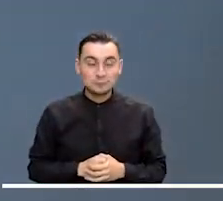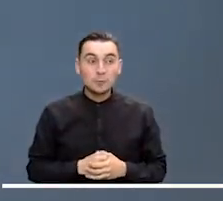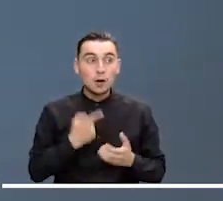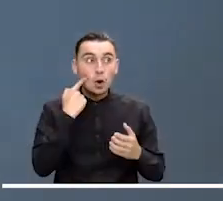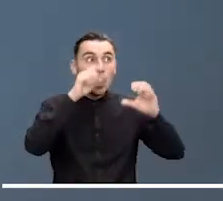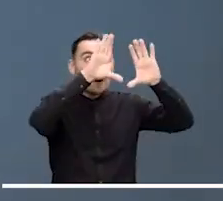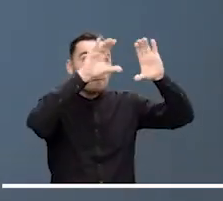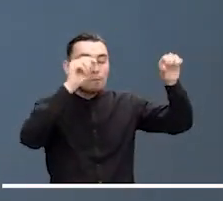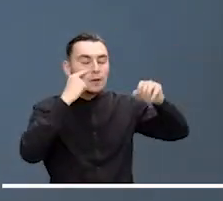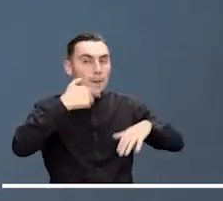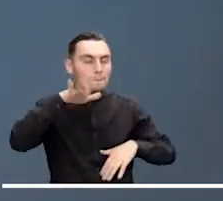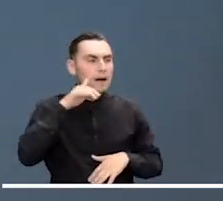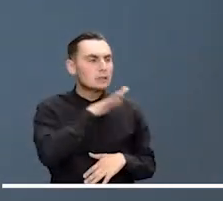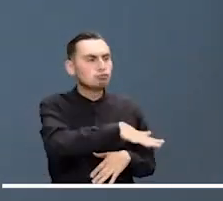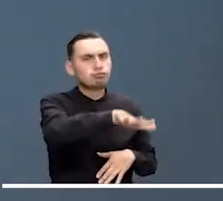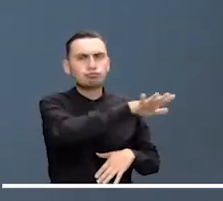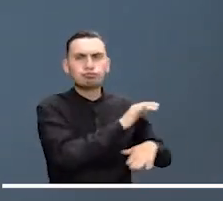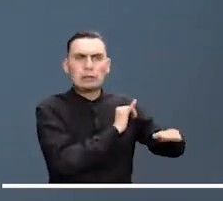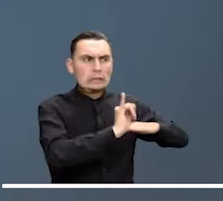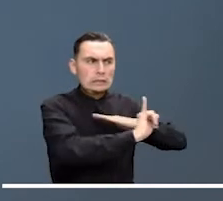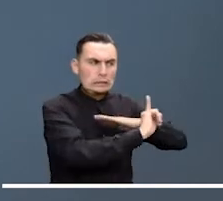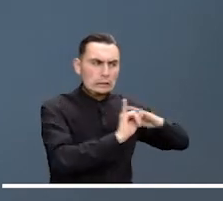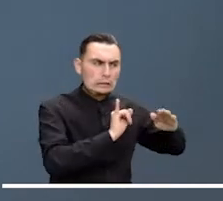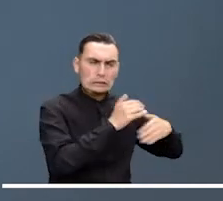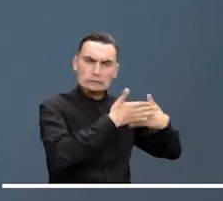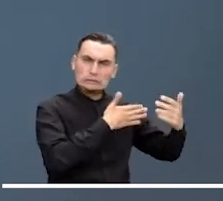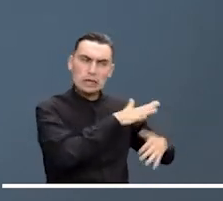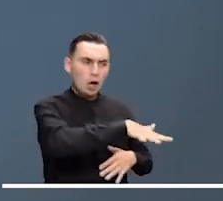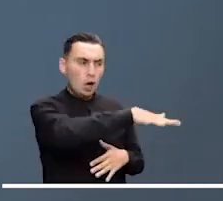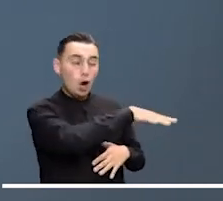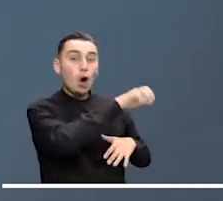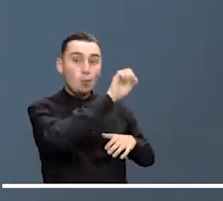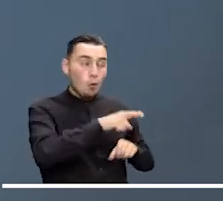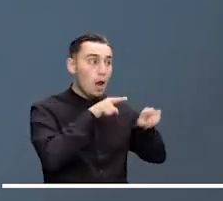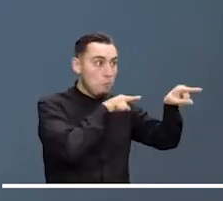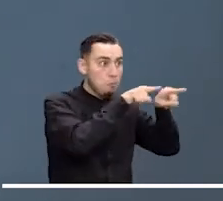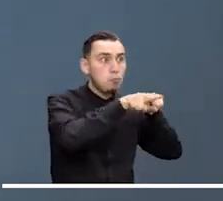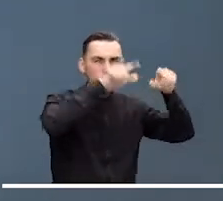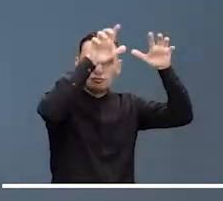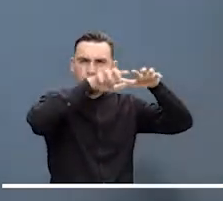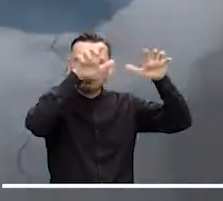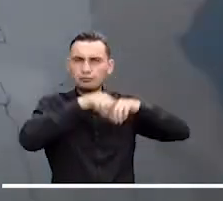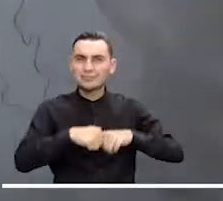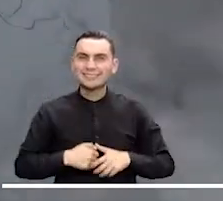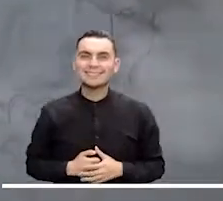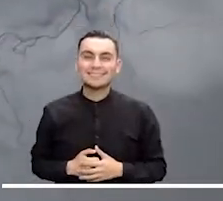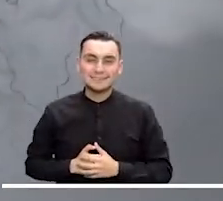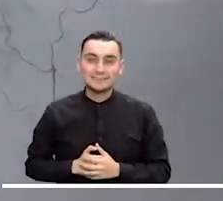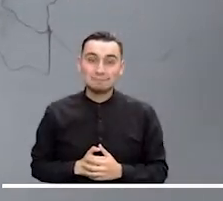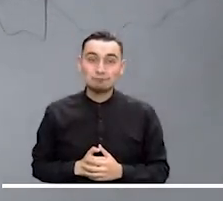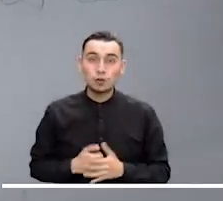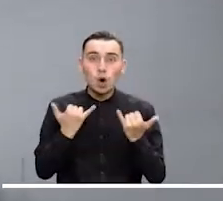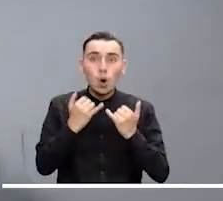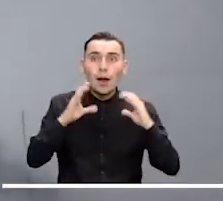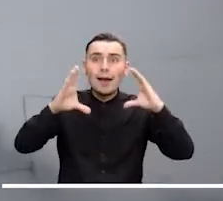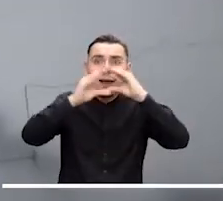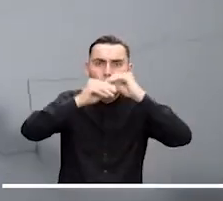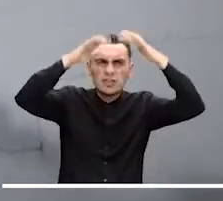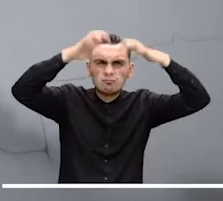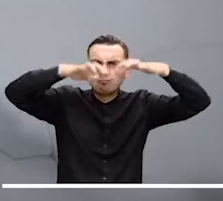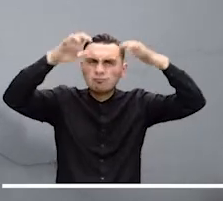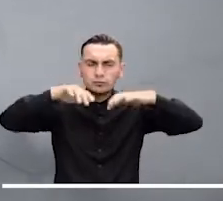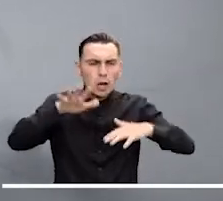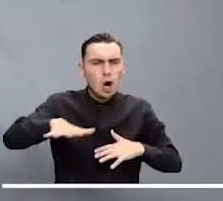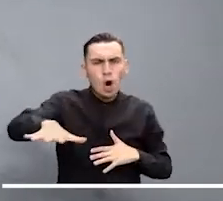Cielo entreparcial y mayormente nublado promete el archipiélago de San Andrés y Providencia, donde podrían activarse algunas lluvias durante la madrugada. Noche